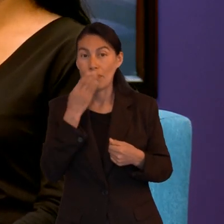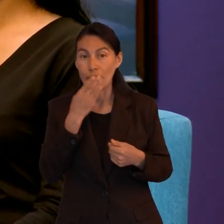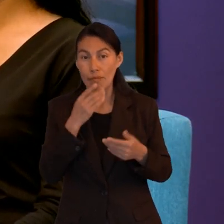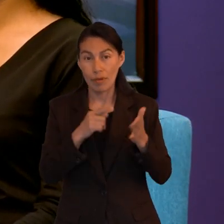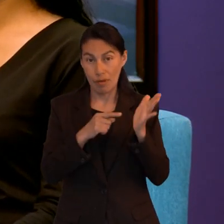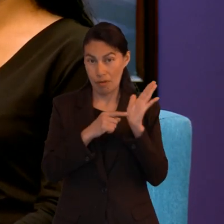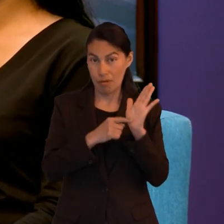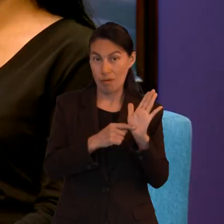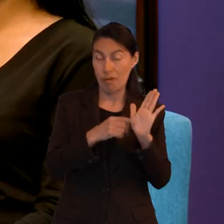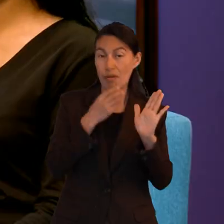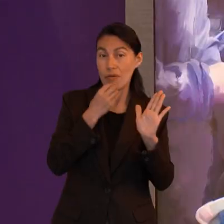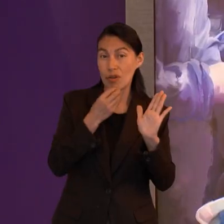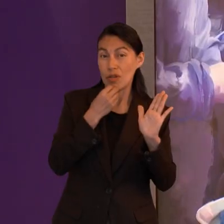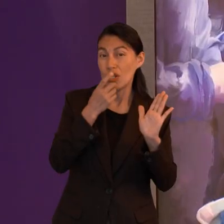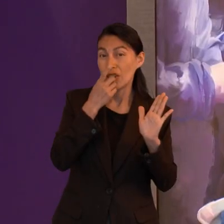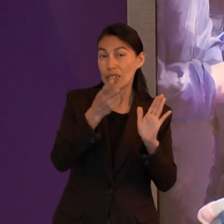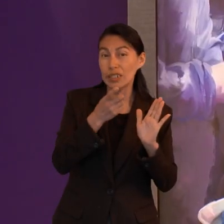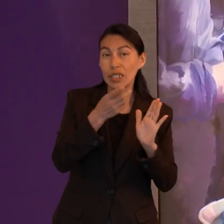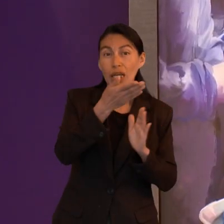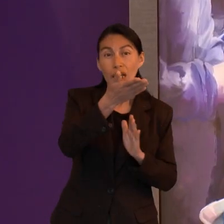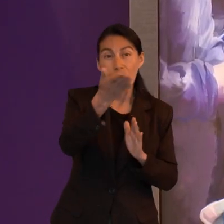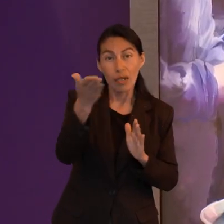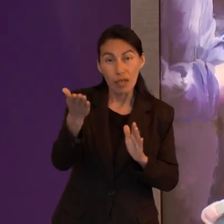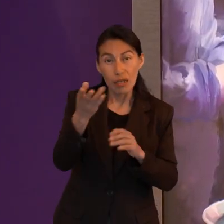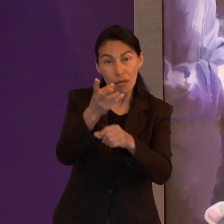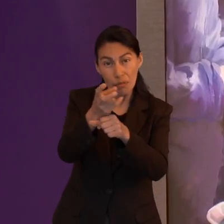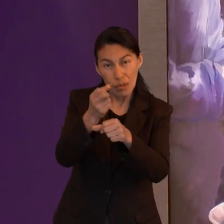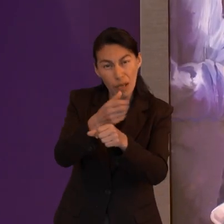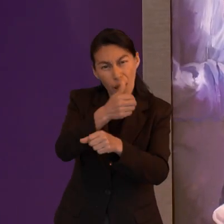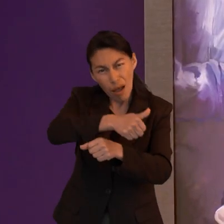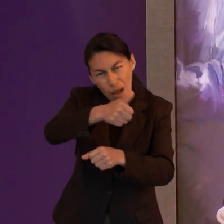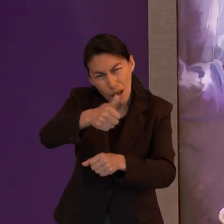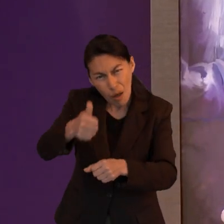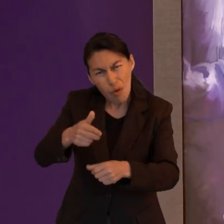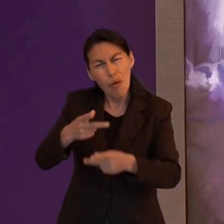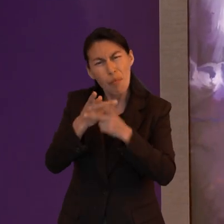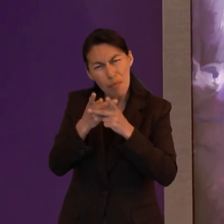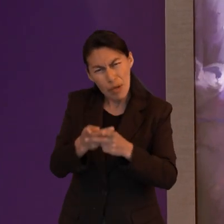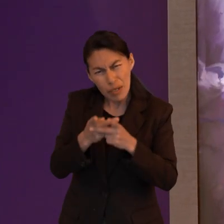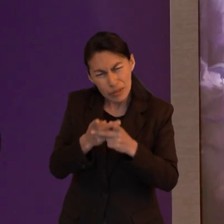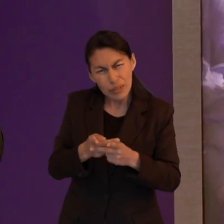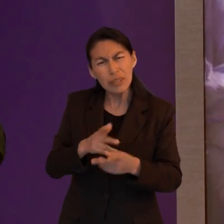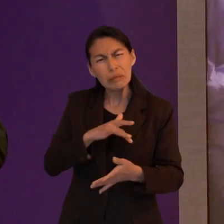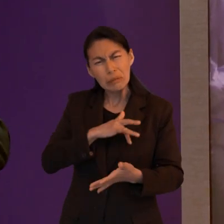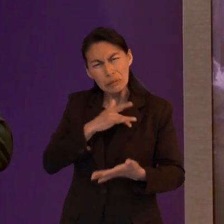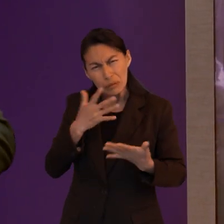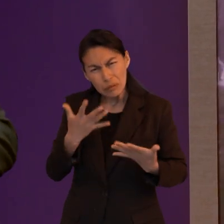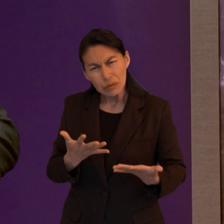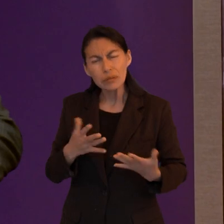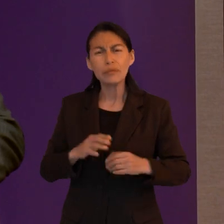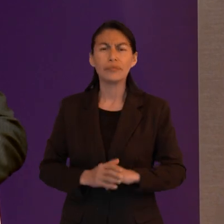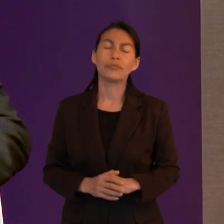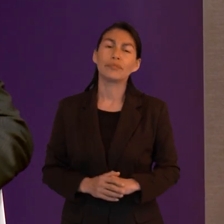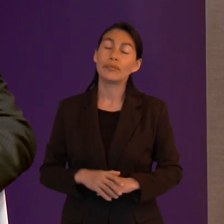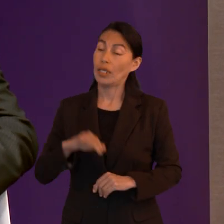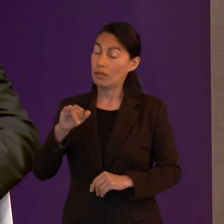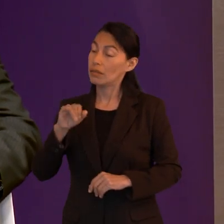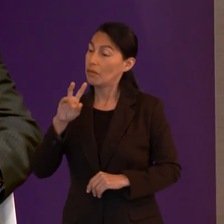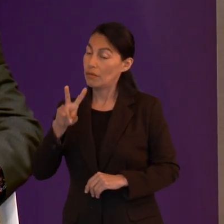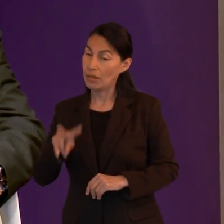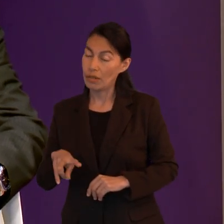Creo que el pueblo de Dios, que estaba por el éxodo caminando, sufriendo un poco,